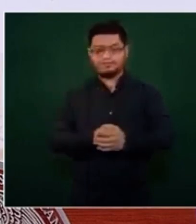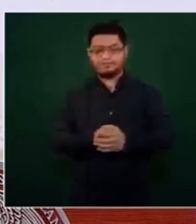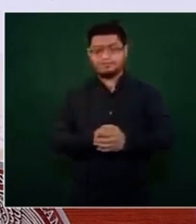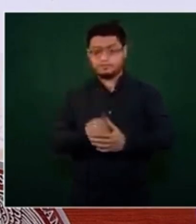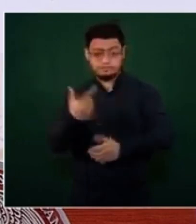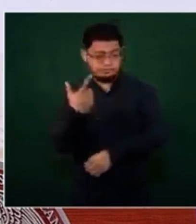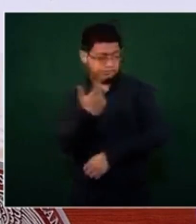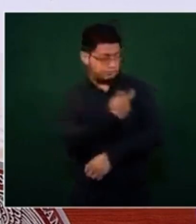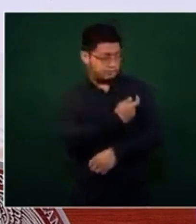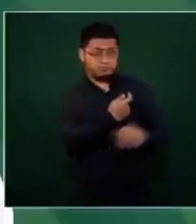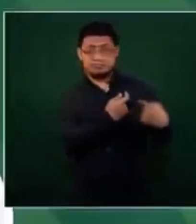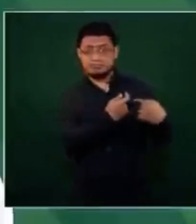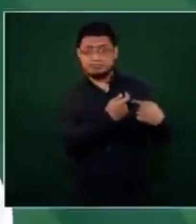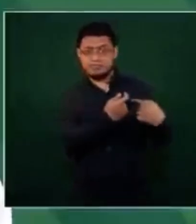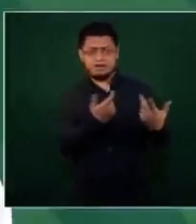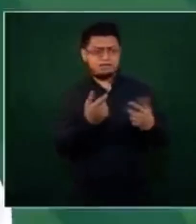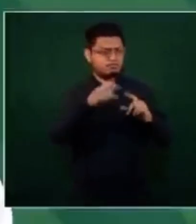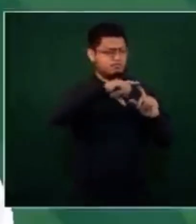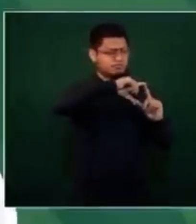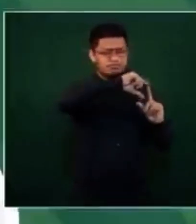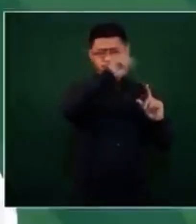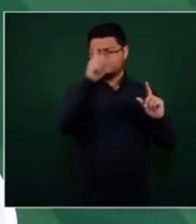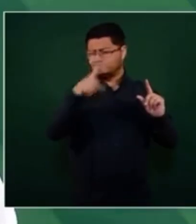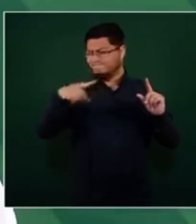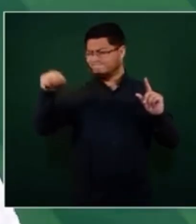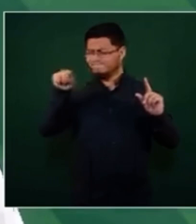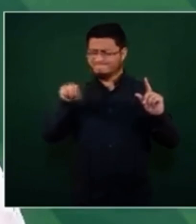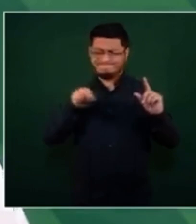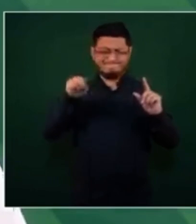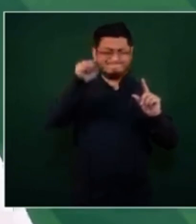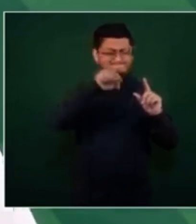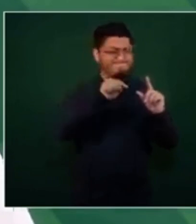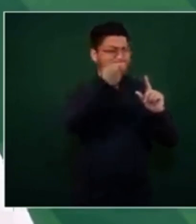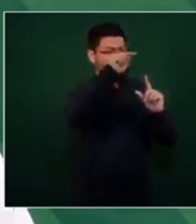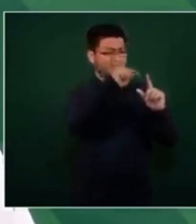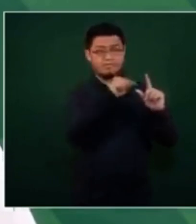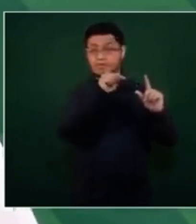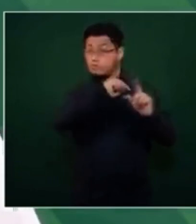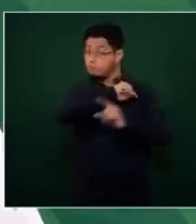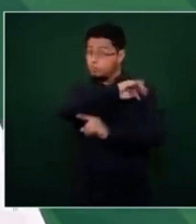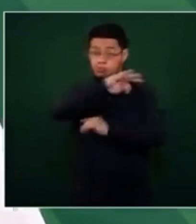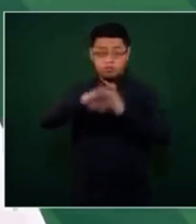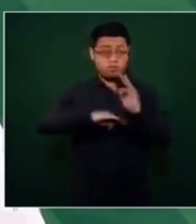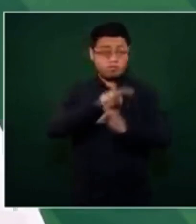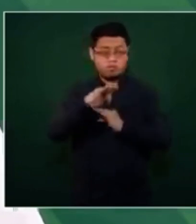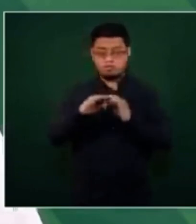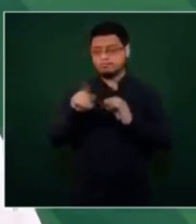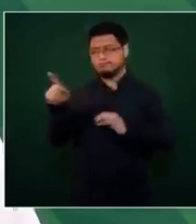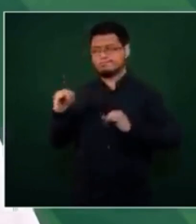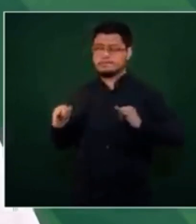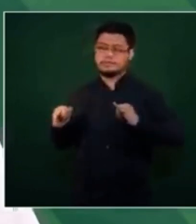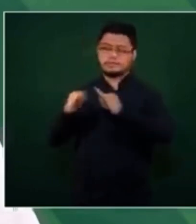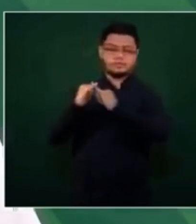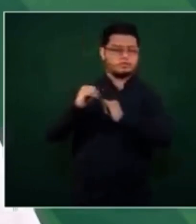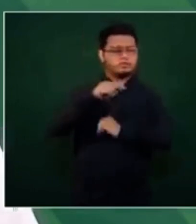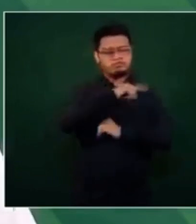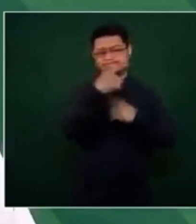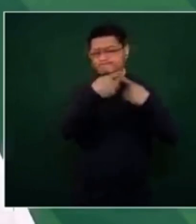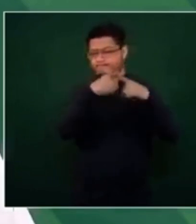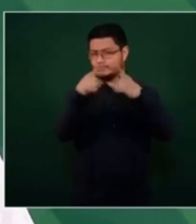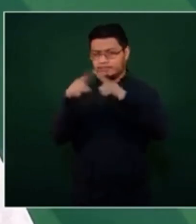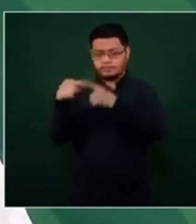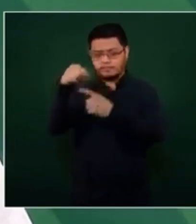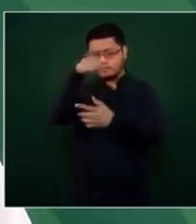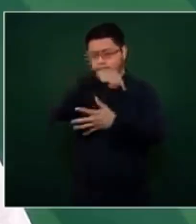literalmente a todos los rincones del país y se involucró a todas las instituciones del Estado mexicano que